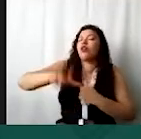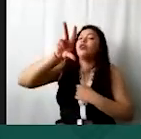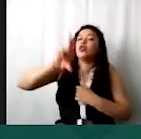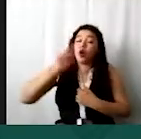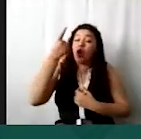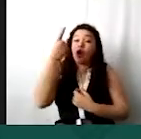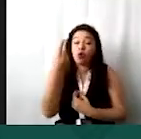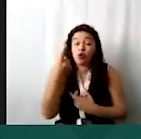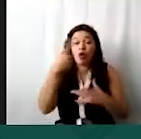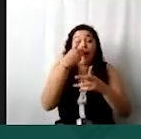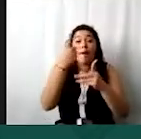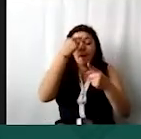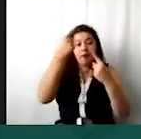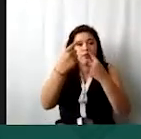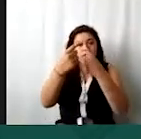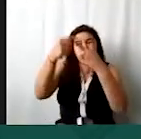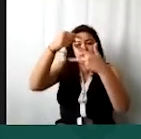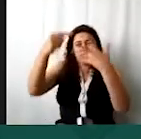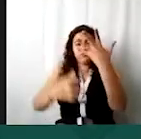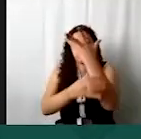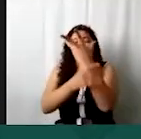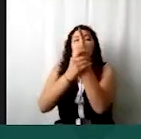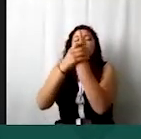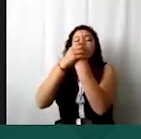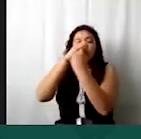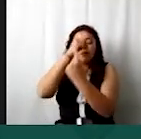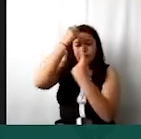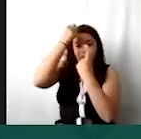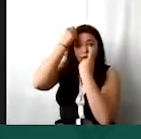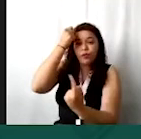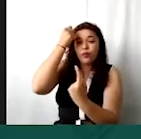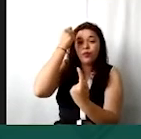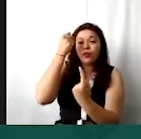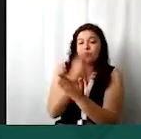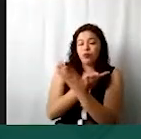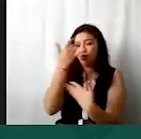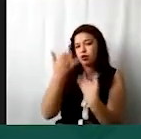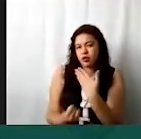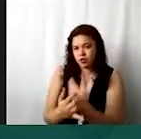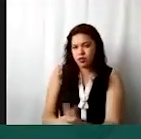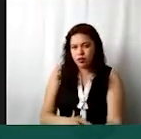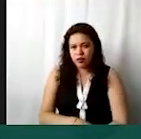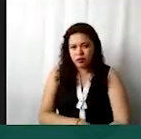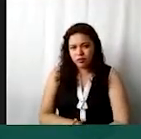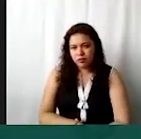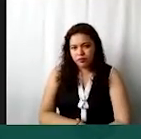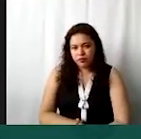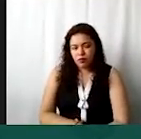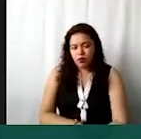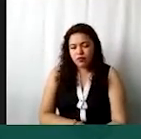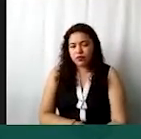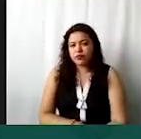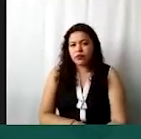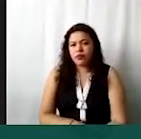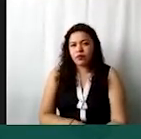uno y aquí se incluyen todos los donativos vamos a dar clic aquí agregar cuenta